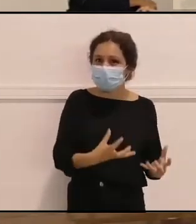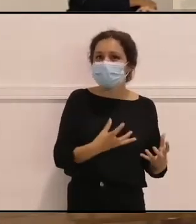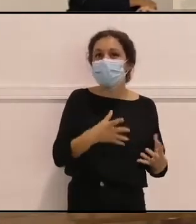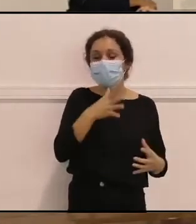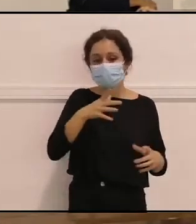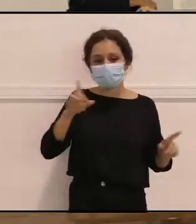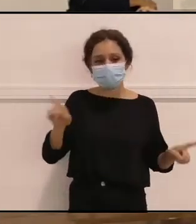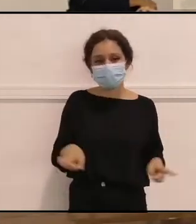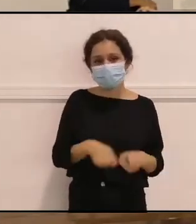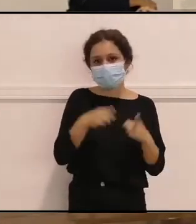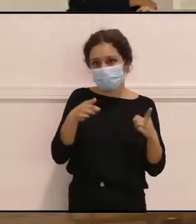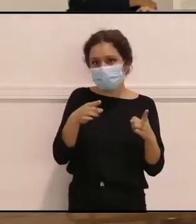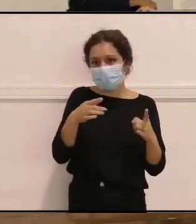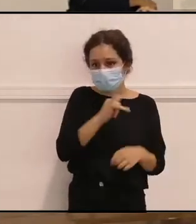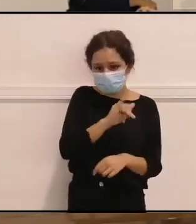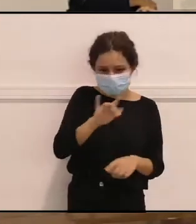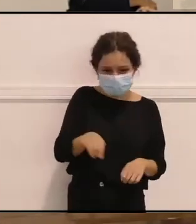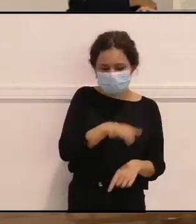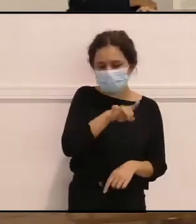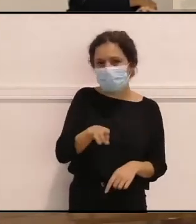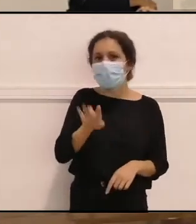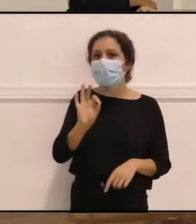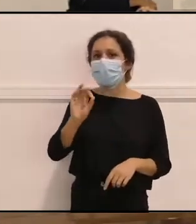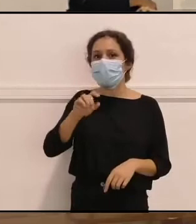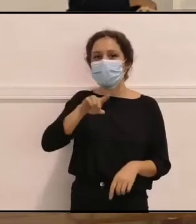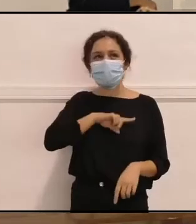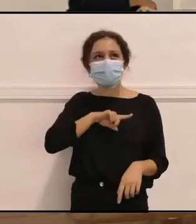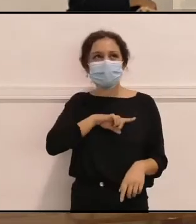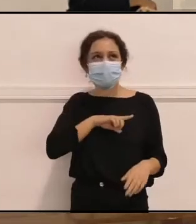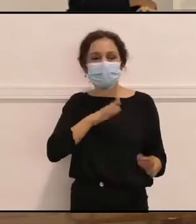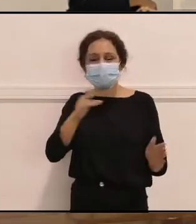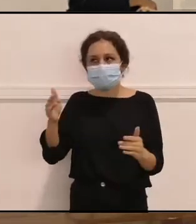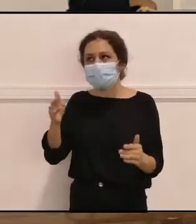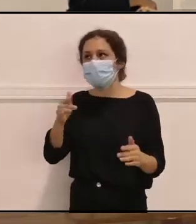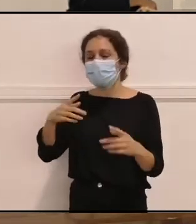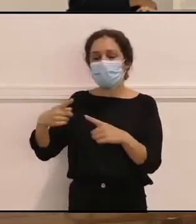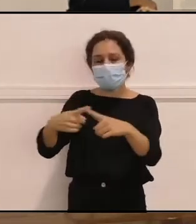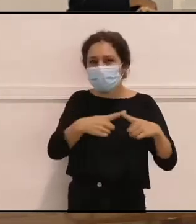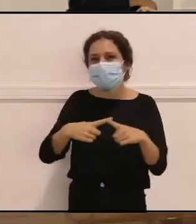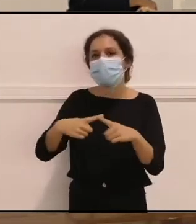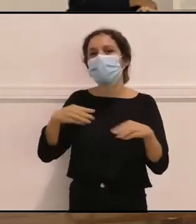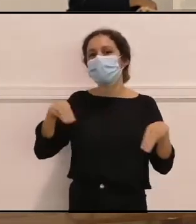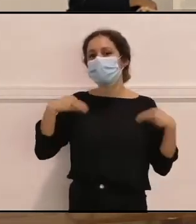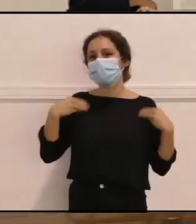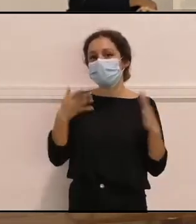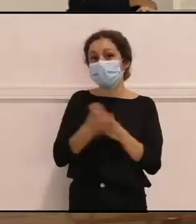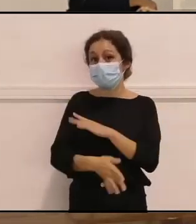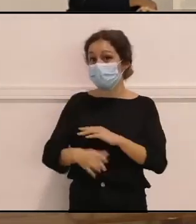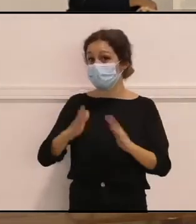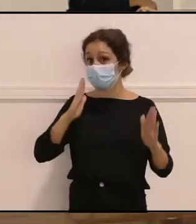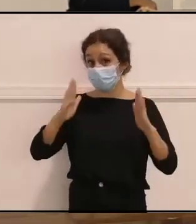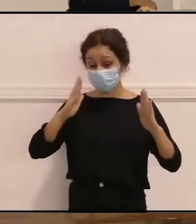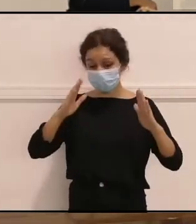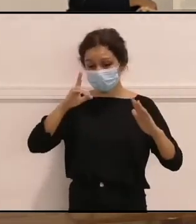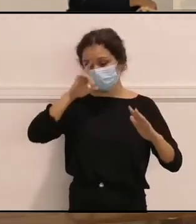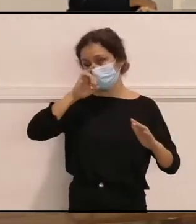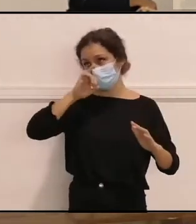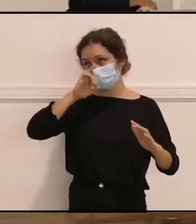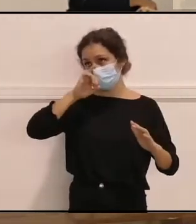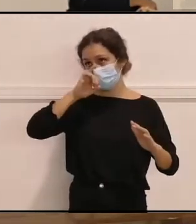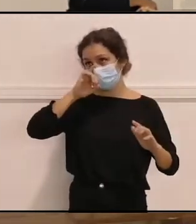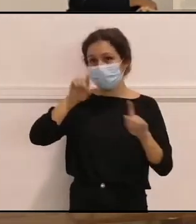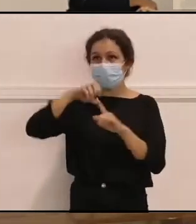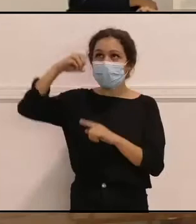tenía y de lo que podía ser consciente, sino de lo que podía compartir y de lo que podía disfrutar, ¿no? Recuerdo los momentos donde la única luz que